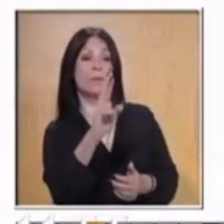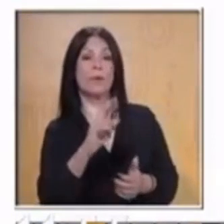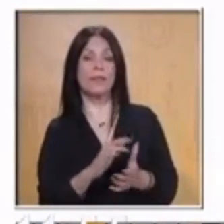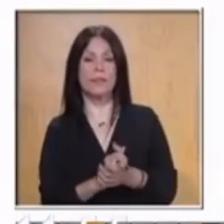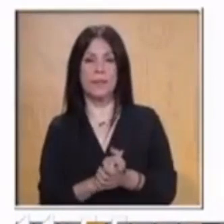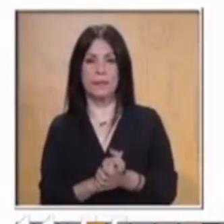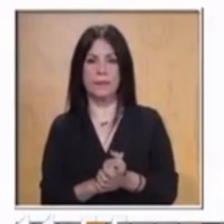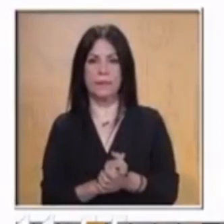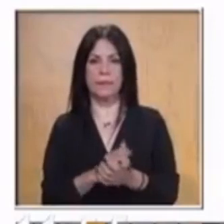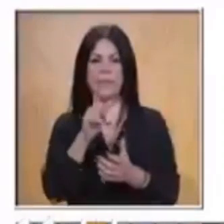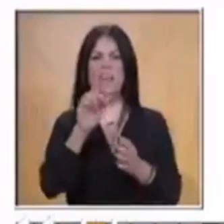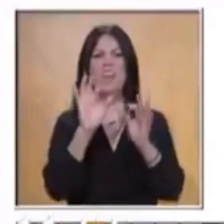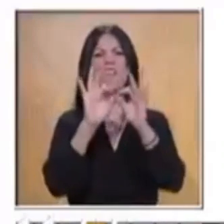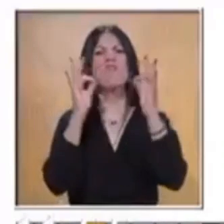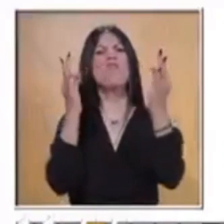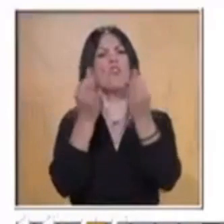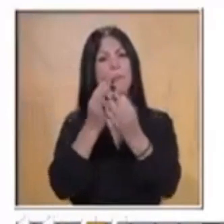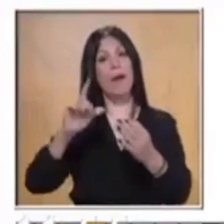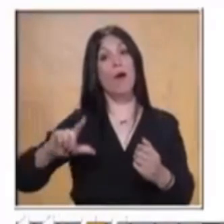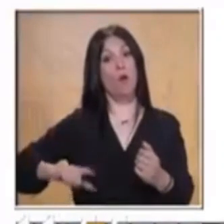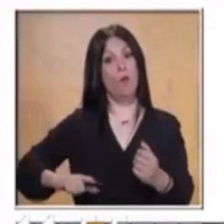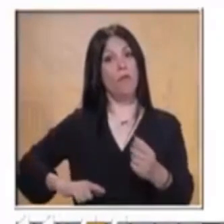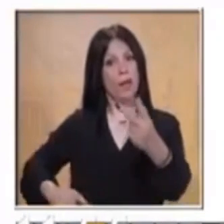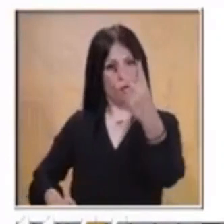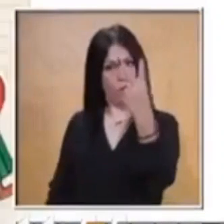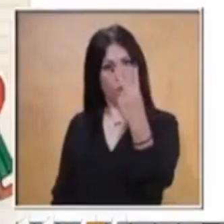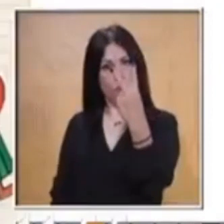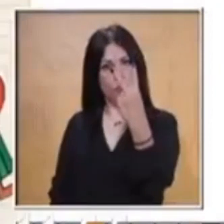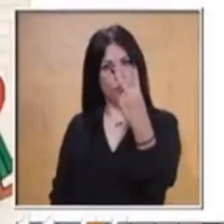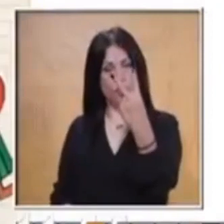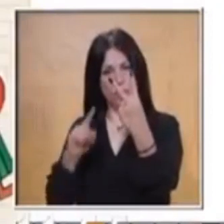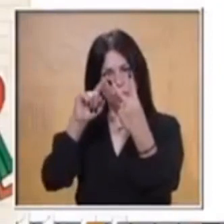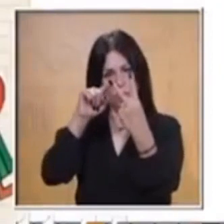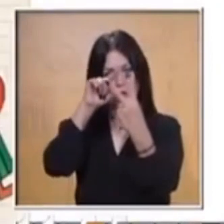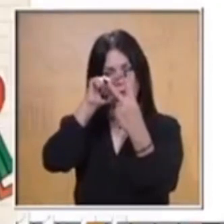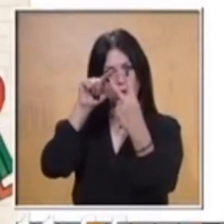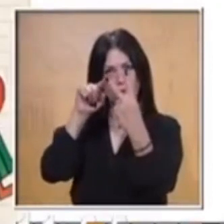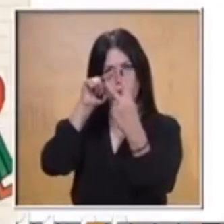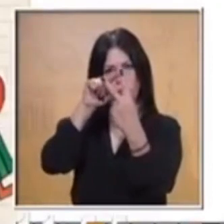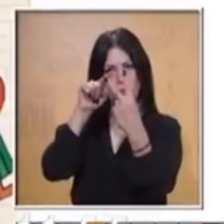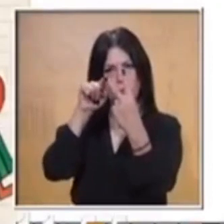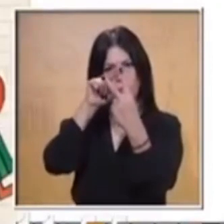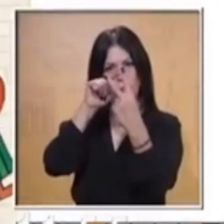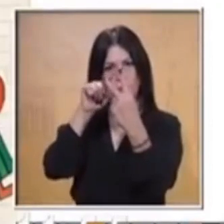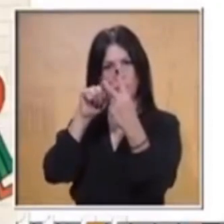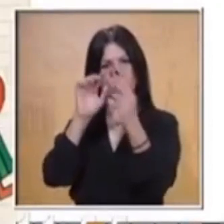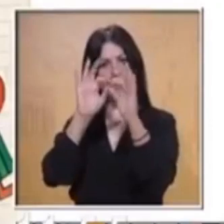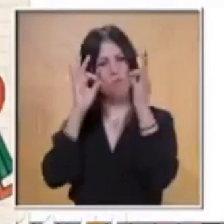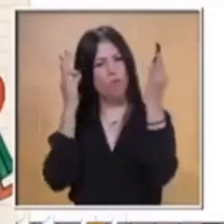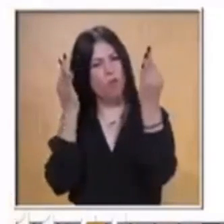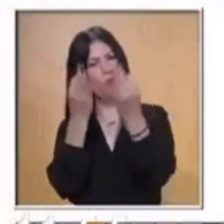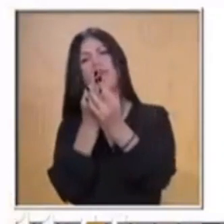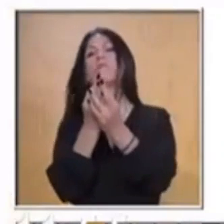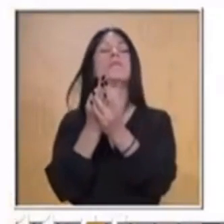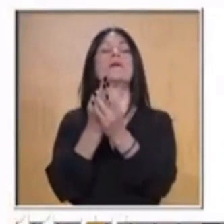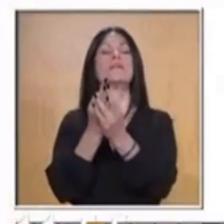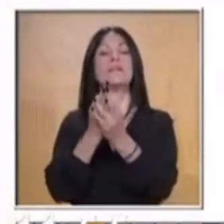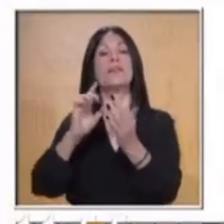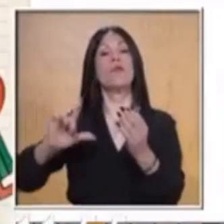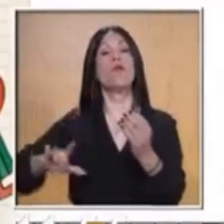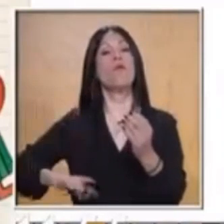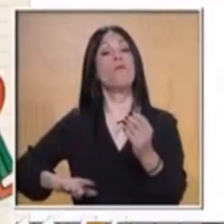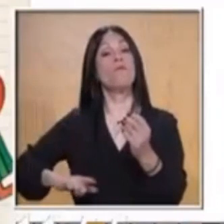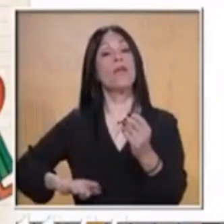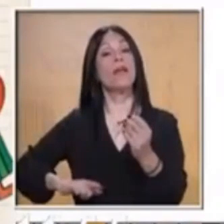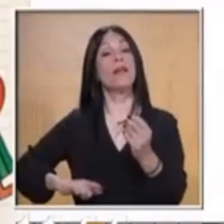Las formas de gobierno que son los que ya vimos las formas de gobierno democráticas y autoritarias. Para